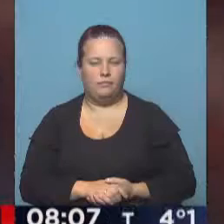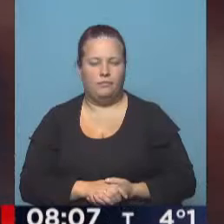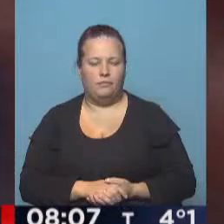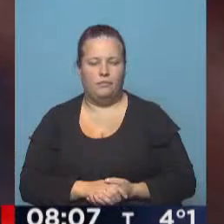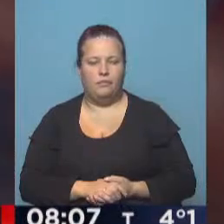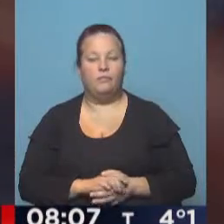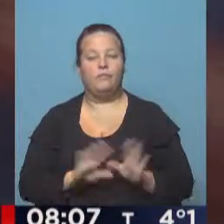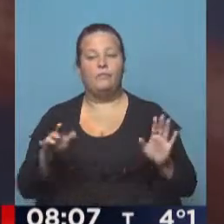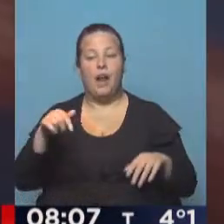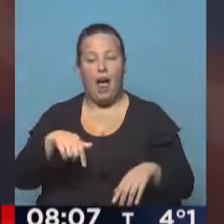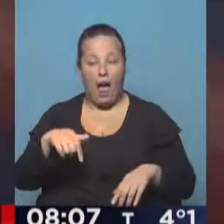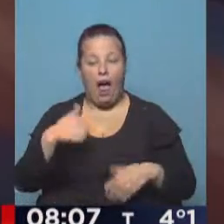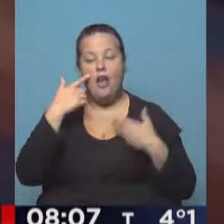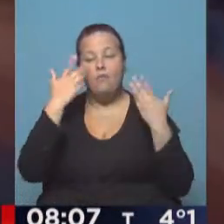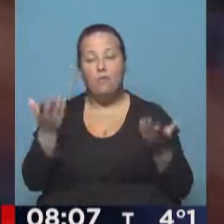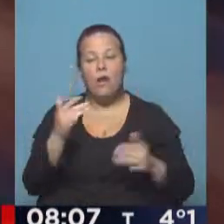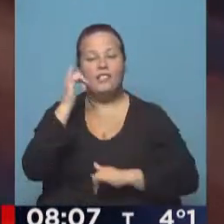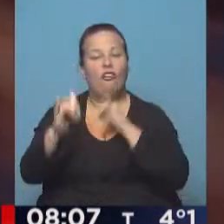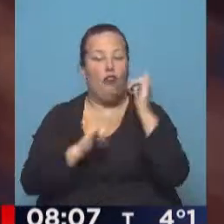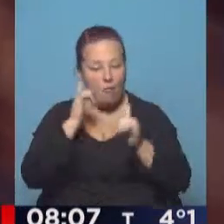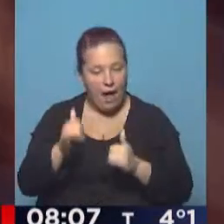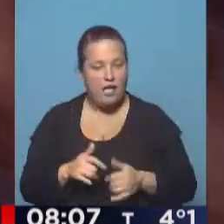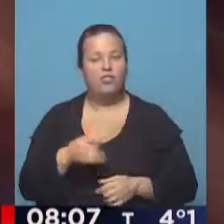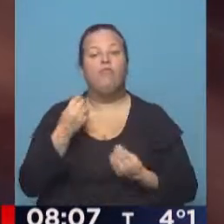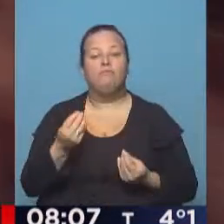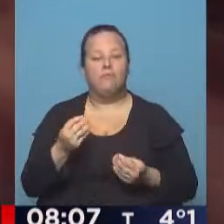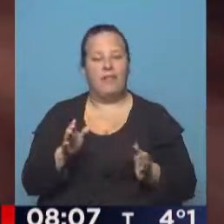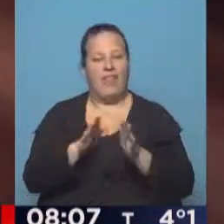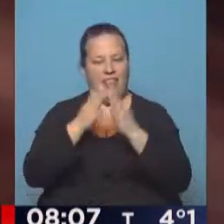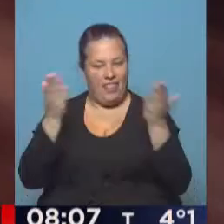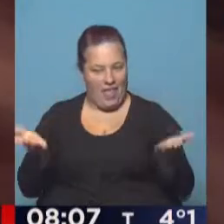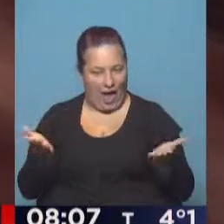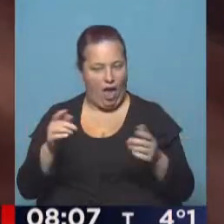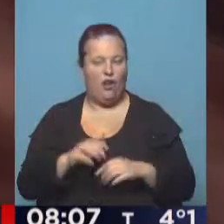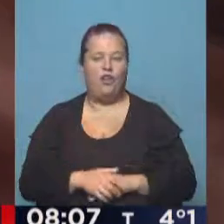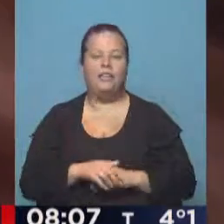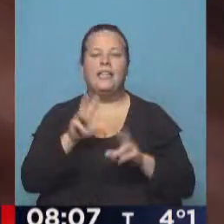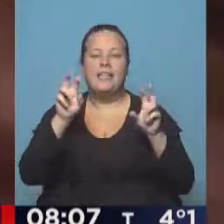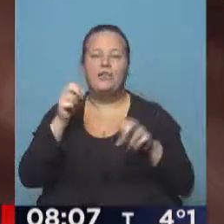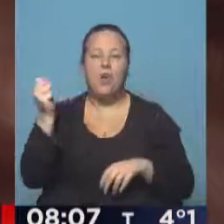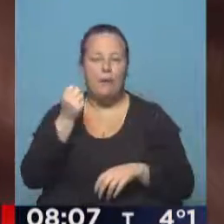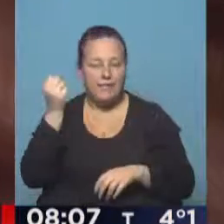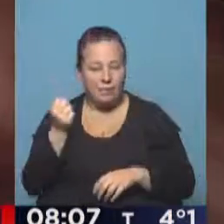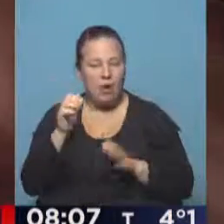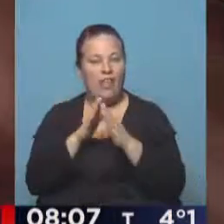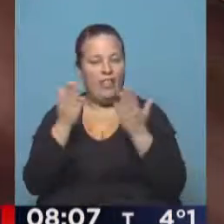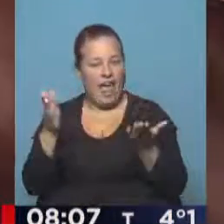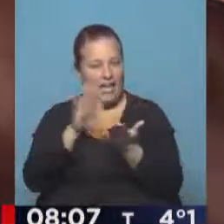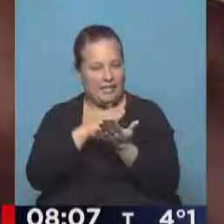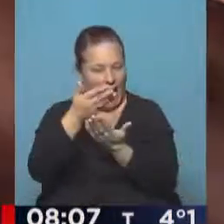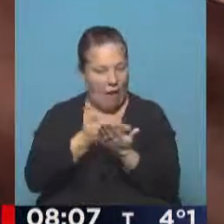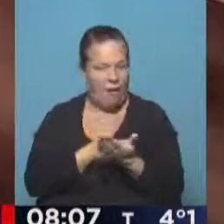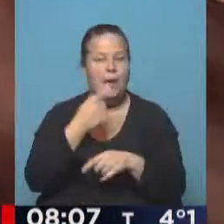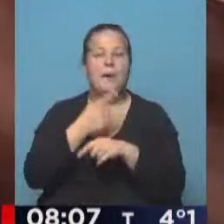Momento de compartir toda la información desde los medios escritos, los títulos principales de las tapas de los diarios.